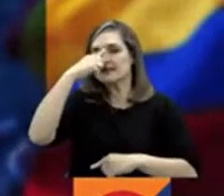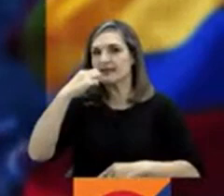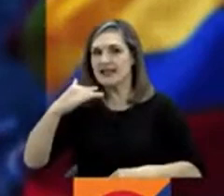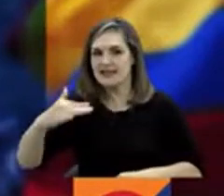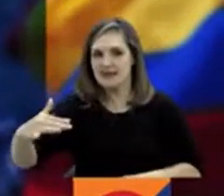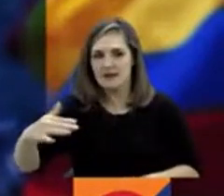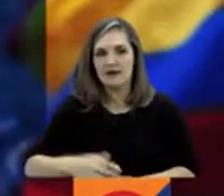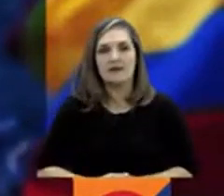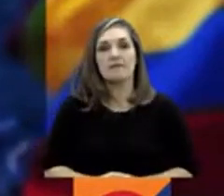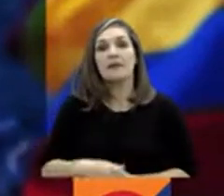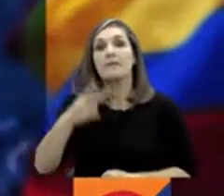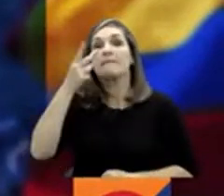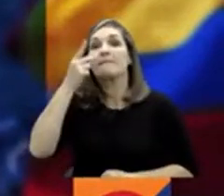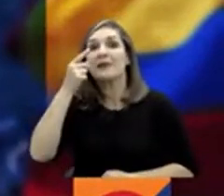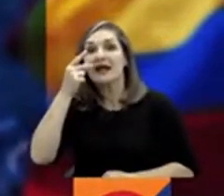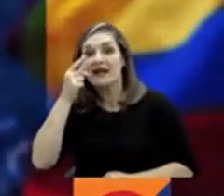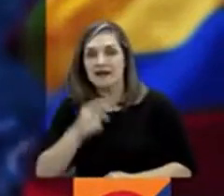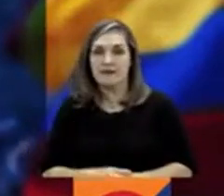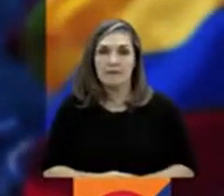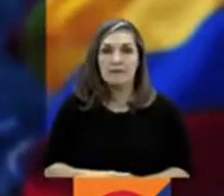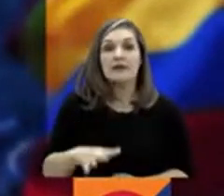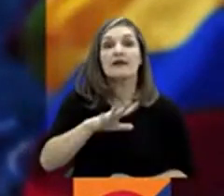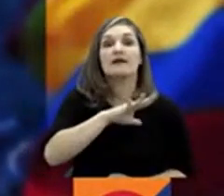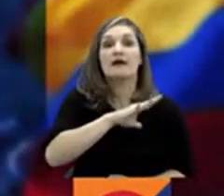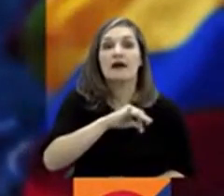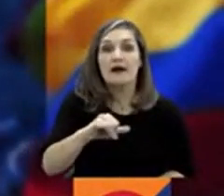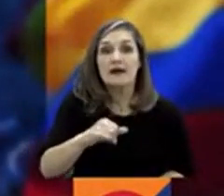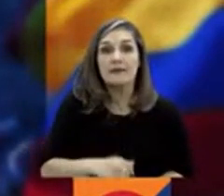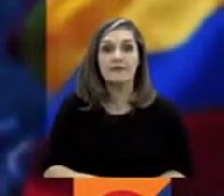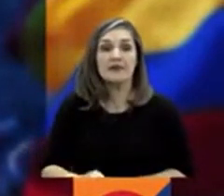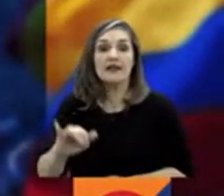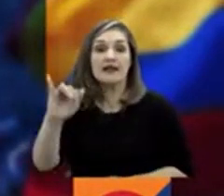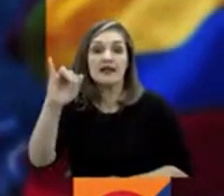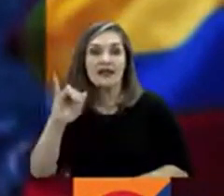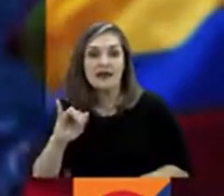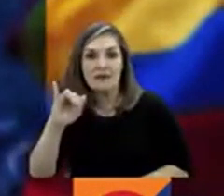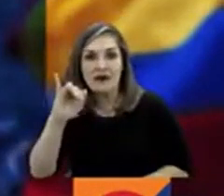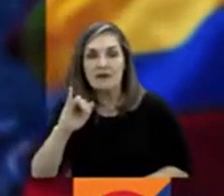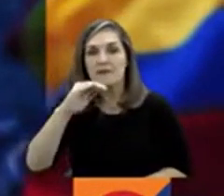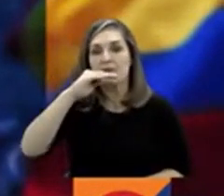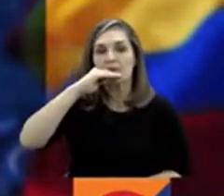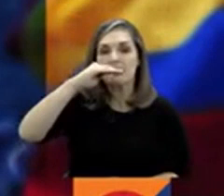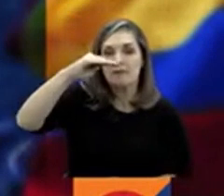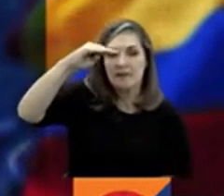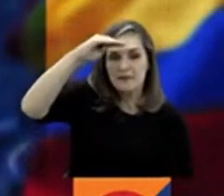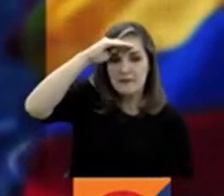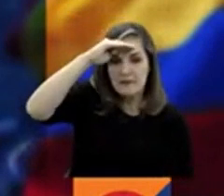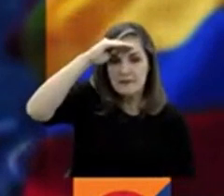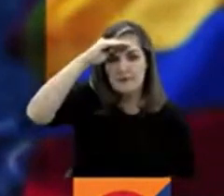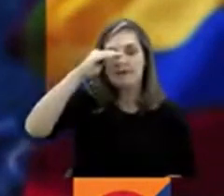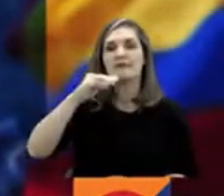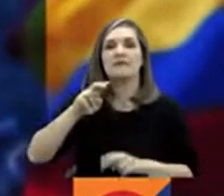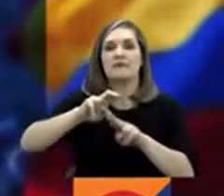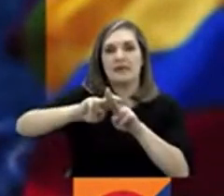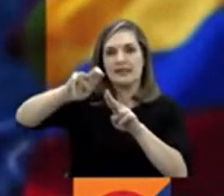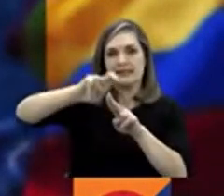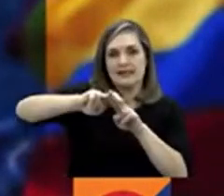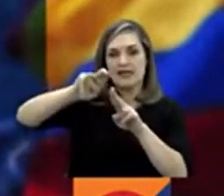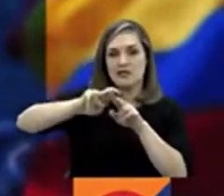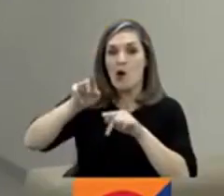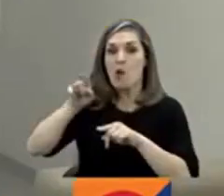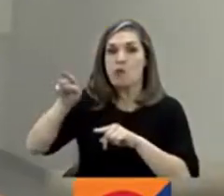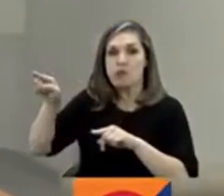Viaducto, Dos Quebradas. Cali, Parque Panamericano. Ibagué, Parque Murillo Toro. Medellín, Avenida Oriental con la playa. Manizales,